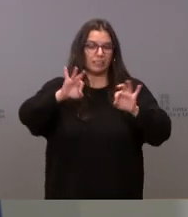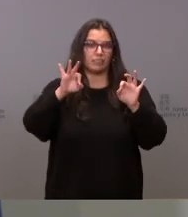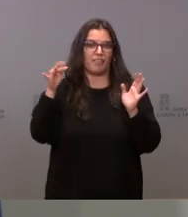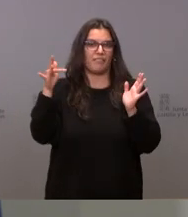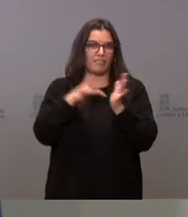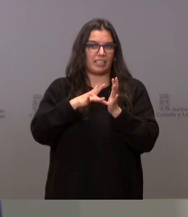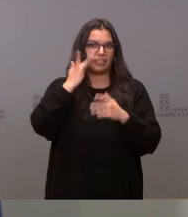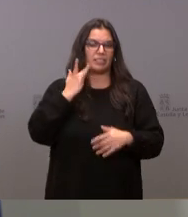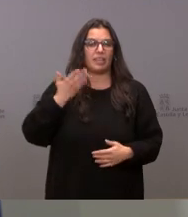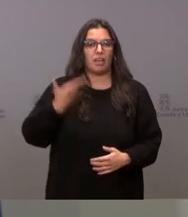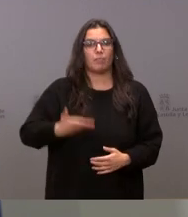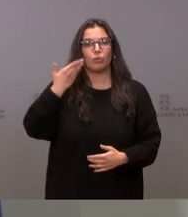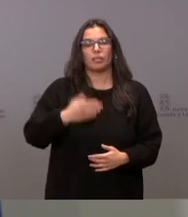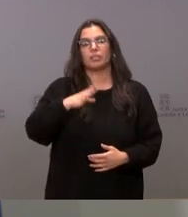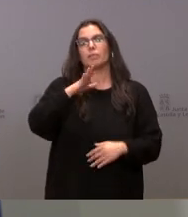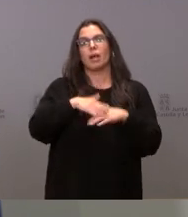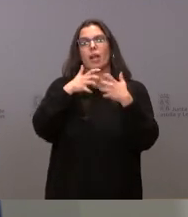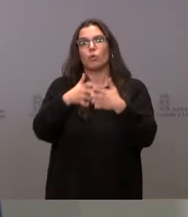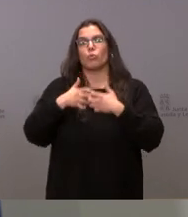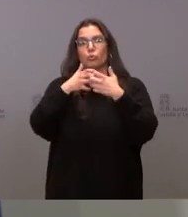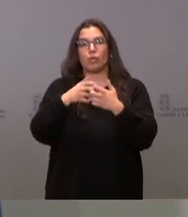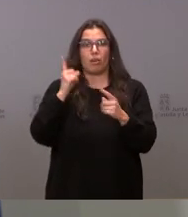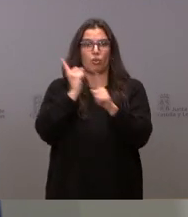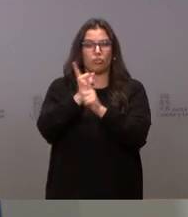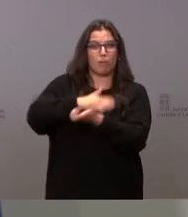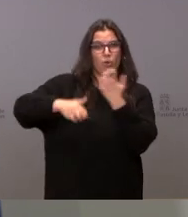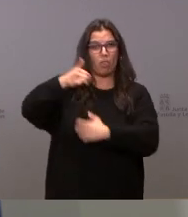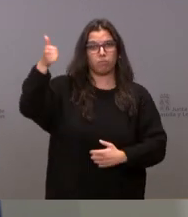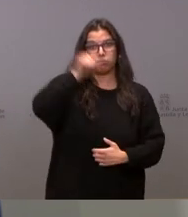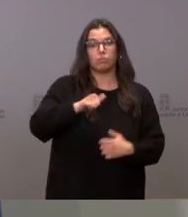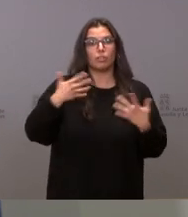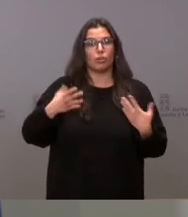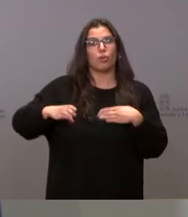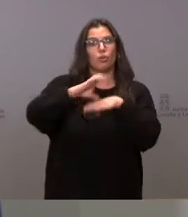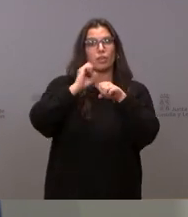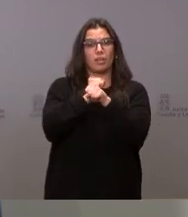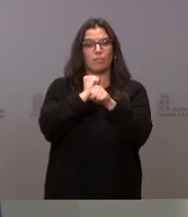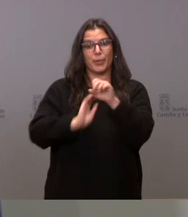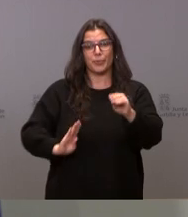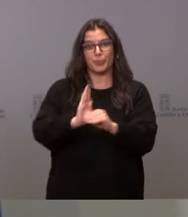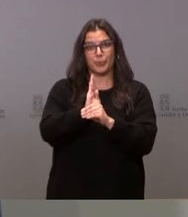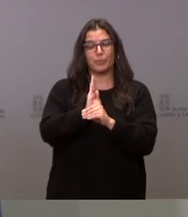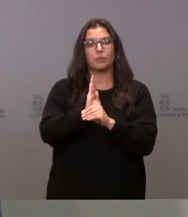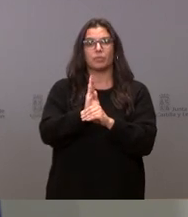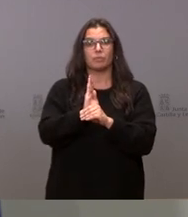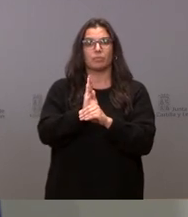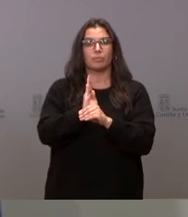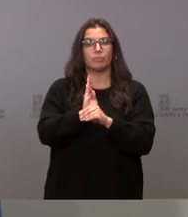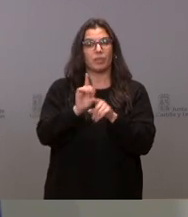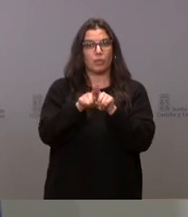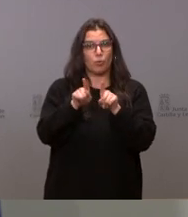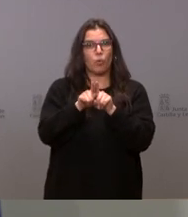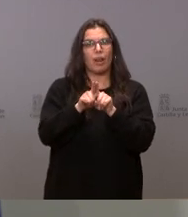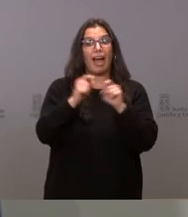en la lucha contra la lácara de la violencia de género. La Consejería de Empleo destina esta subvención como parte de las